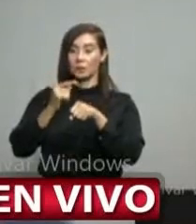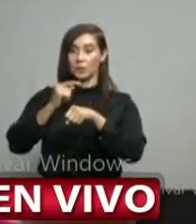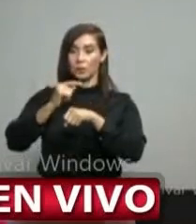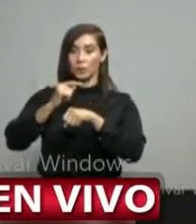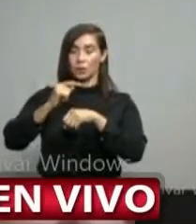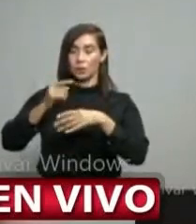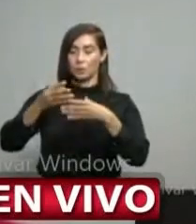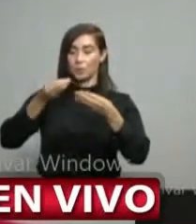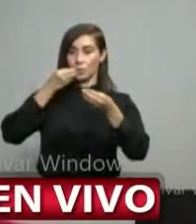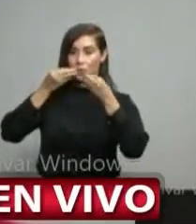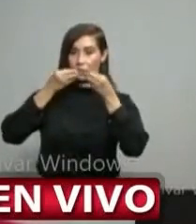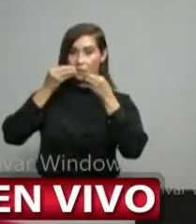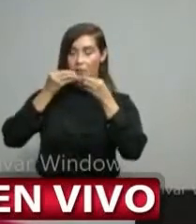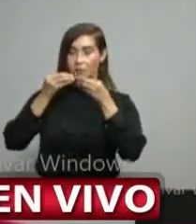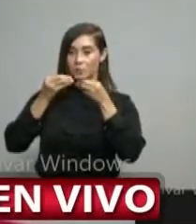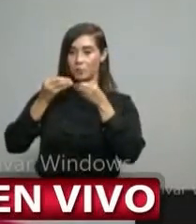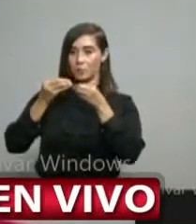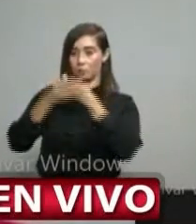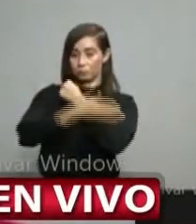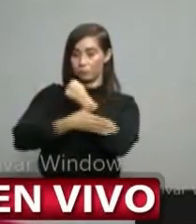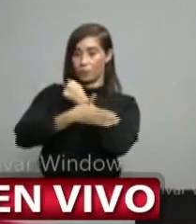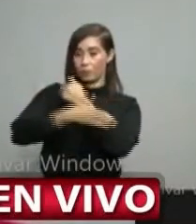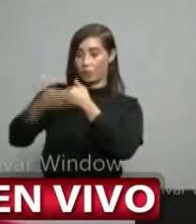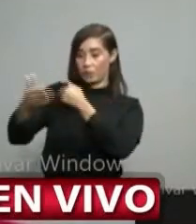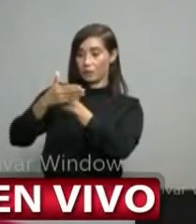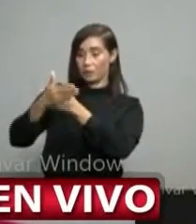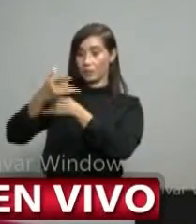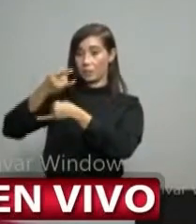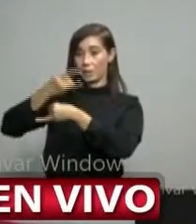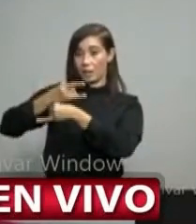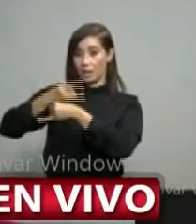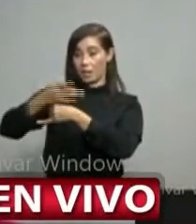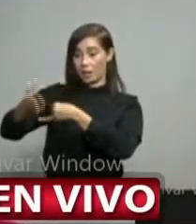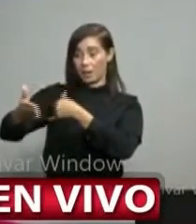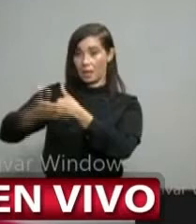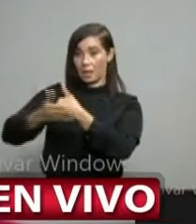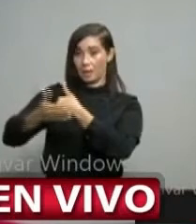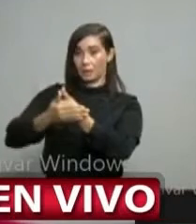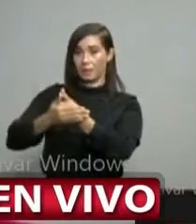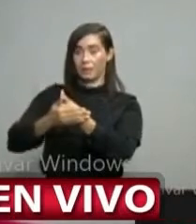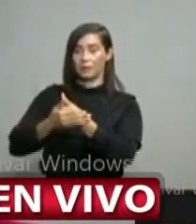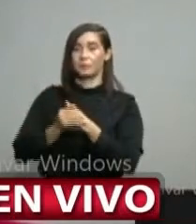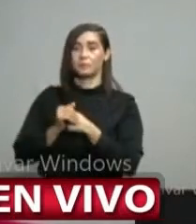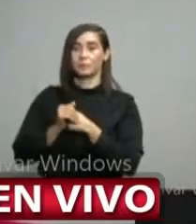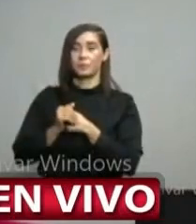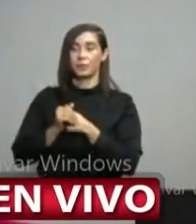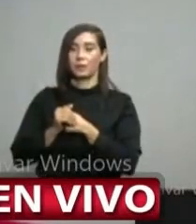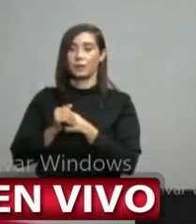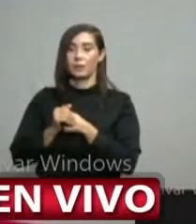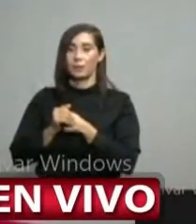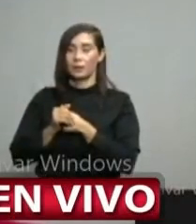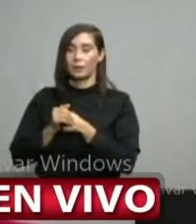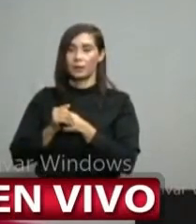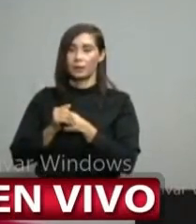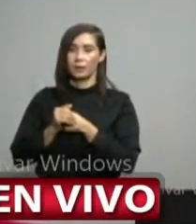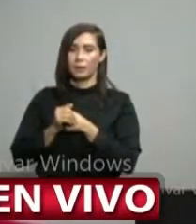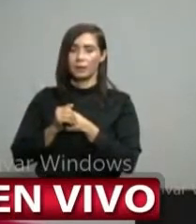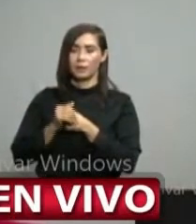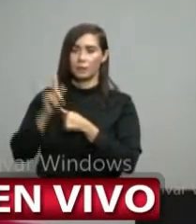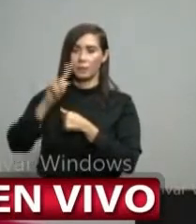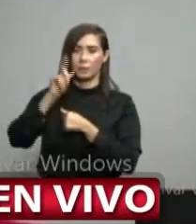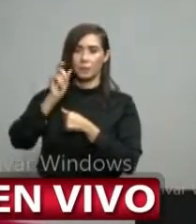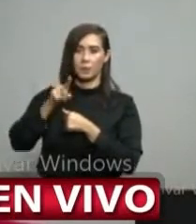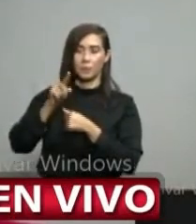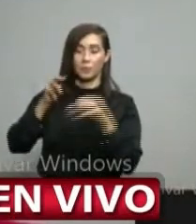Haití pero van a tomar la república dominicana como escenario de operación ha sido el